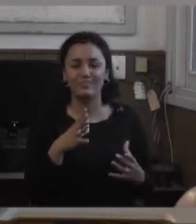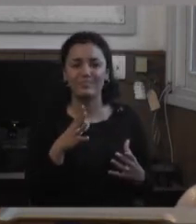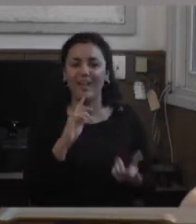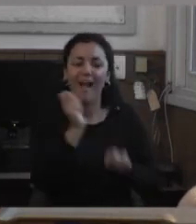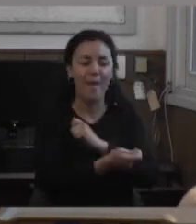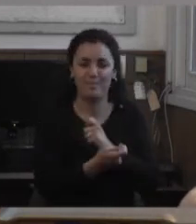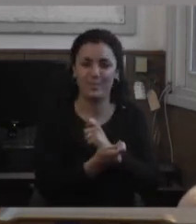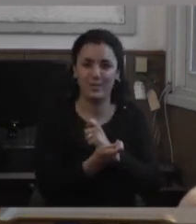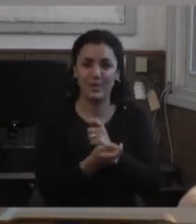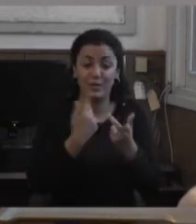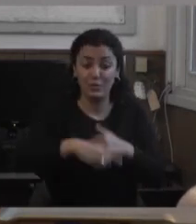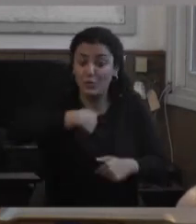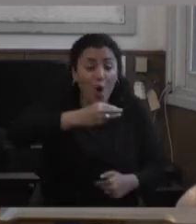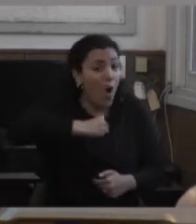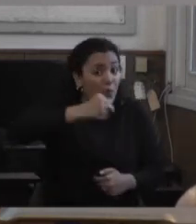en lo que sabés